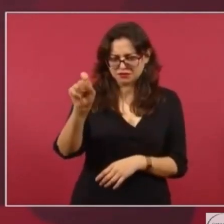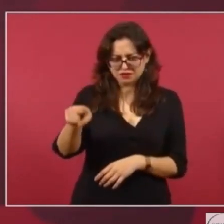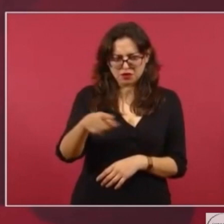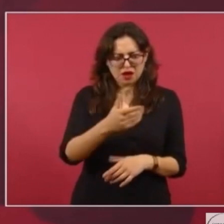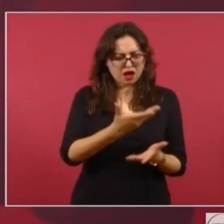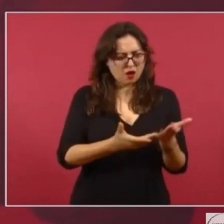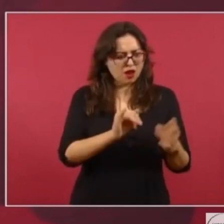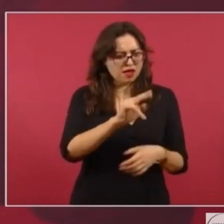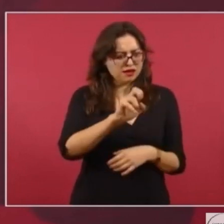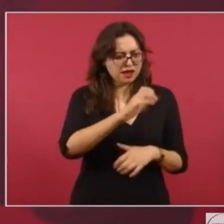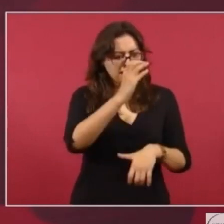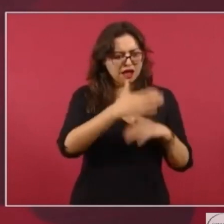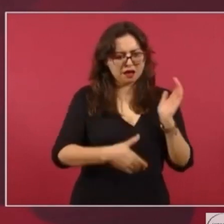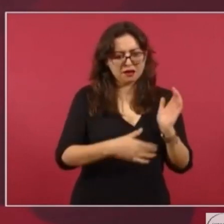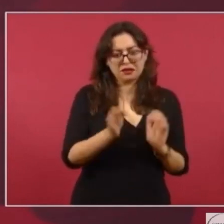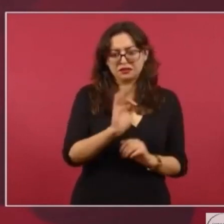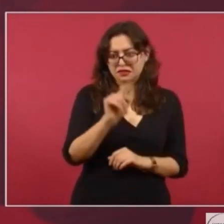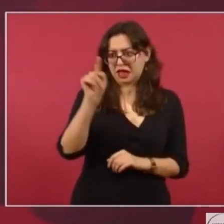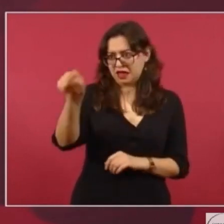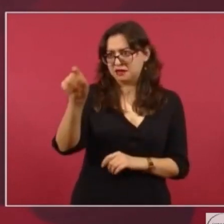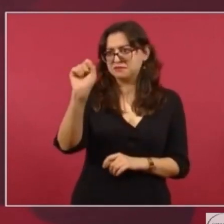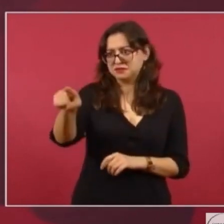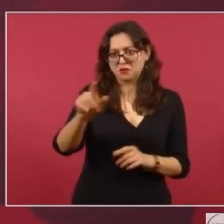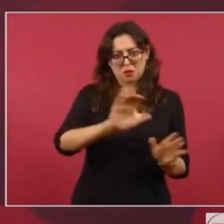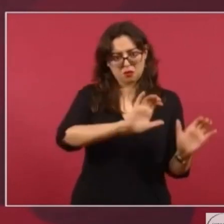a trabajar.